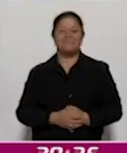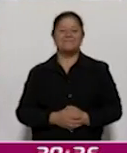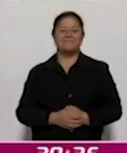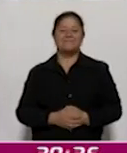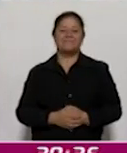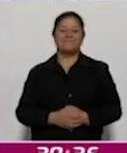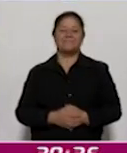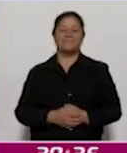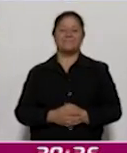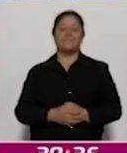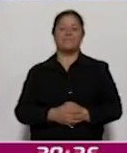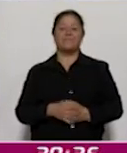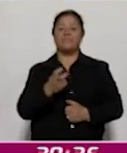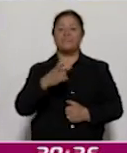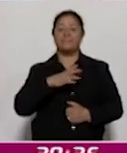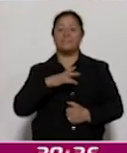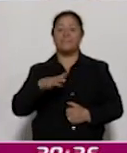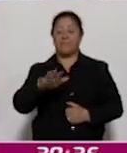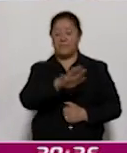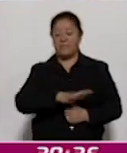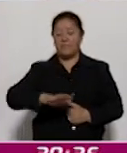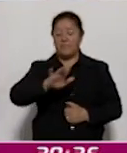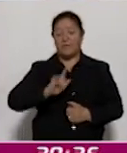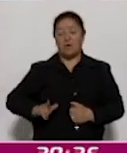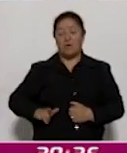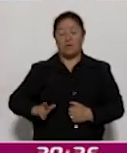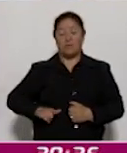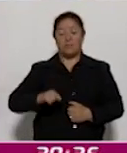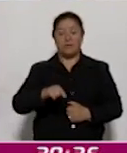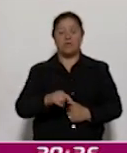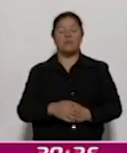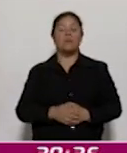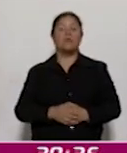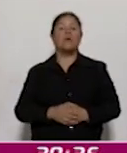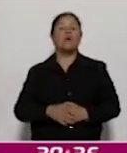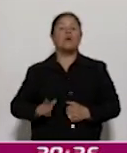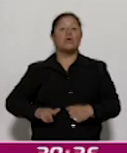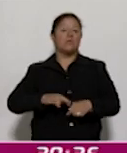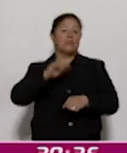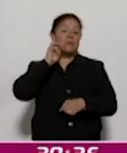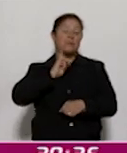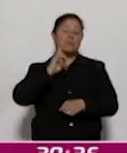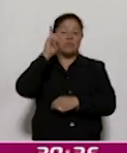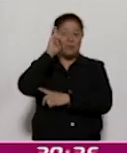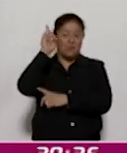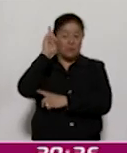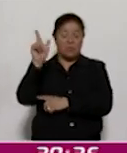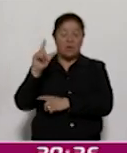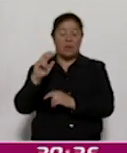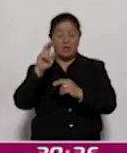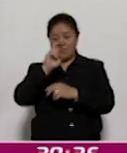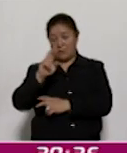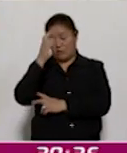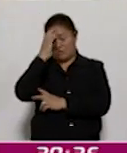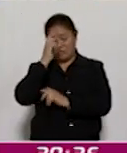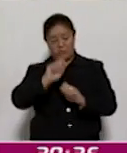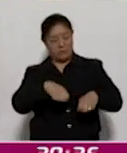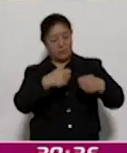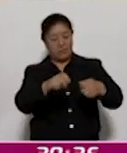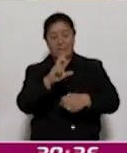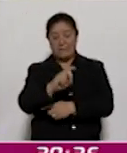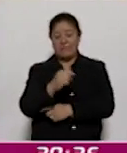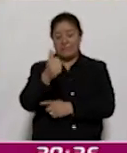En un acto realizado en el patio central del Palacio de Gobierno, la gobernadora Lorena Cuellar Cisneros entregó reconocimientos a 36